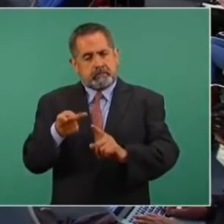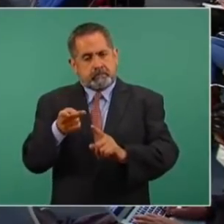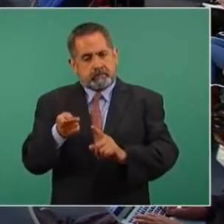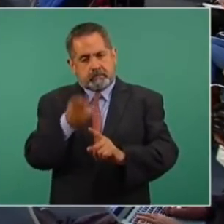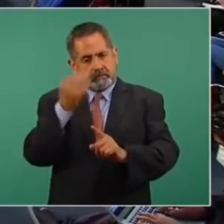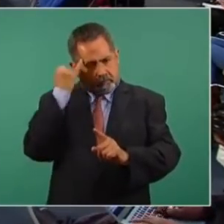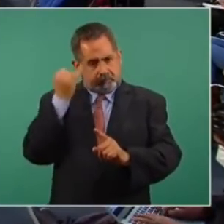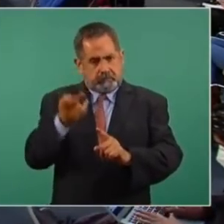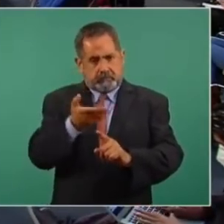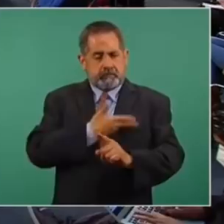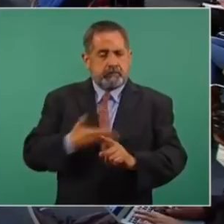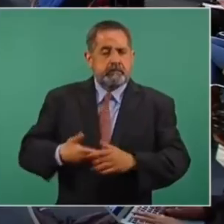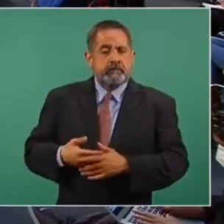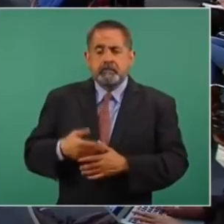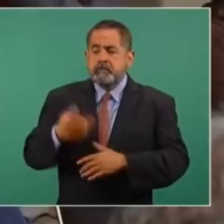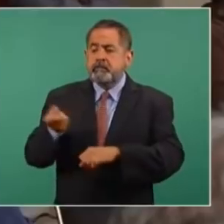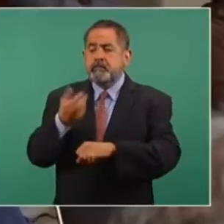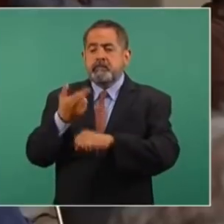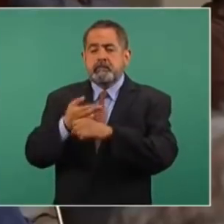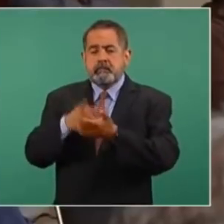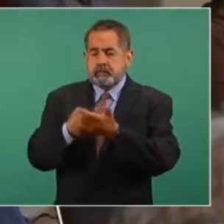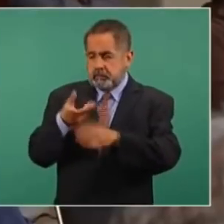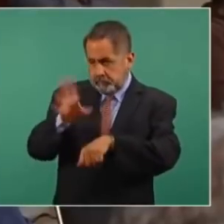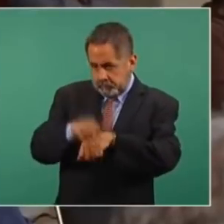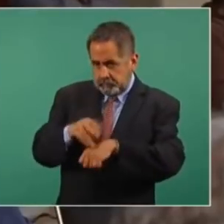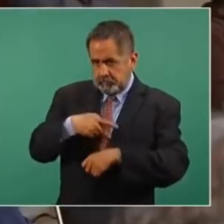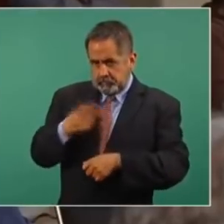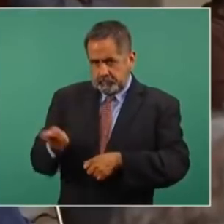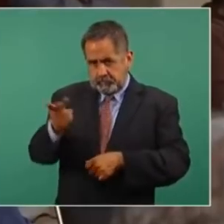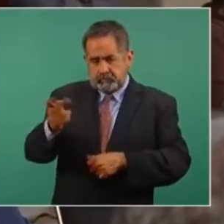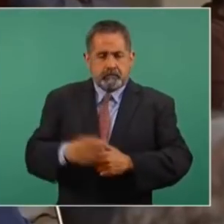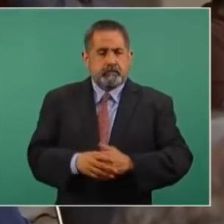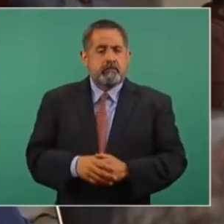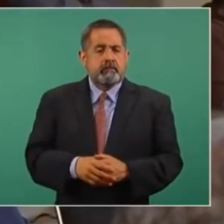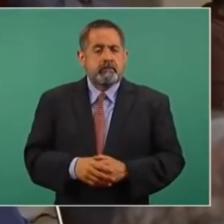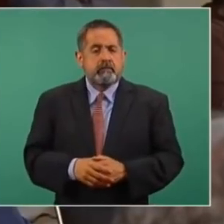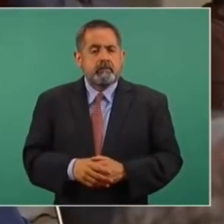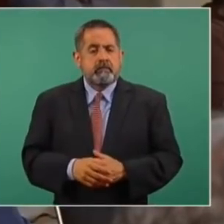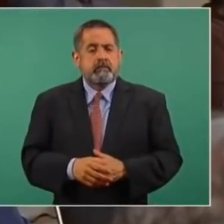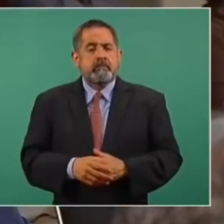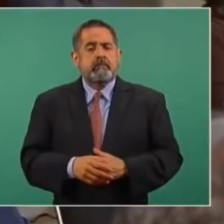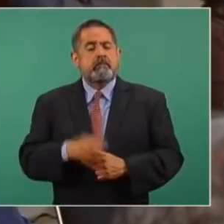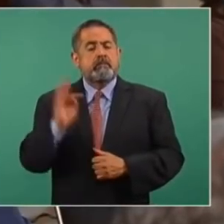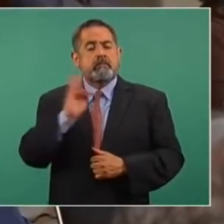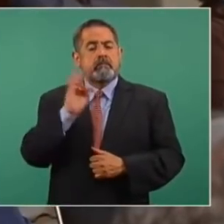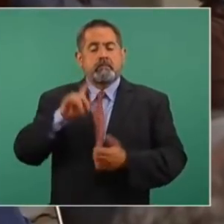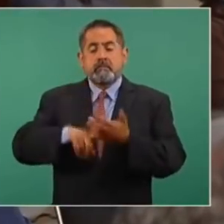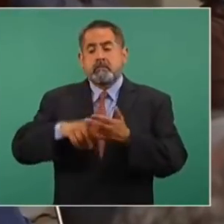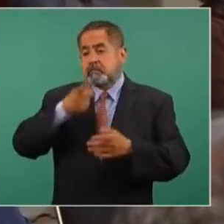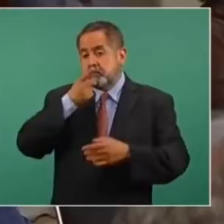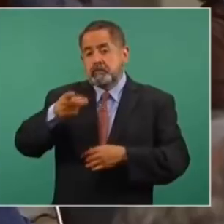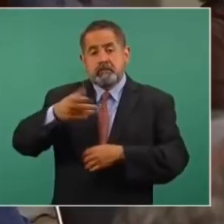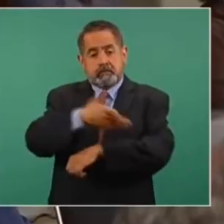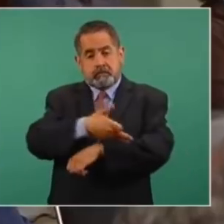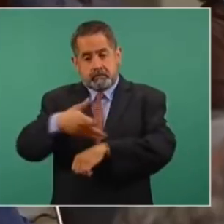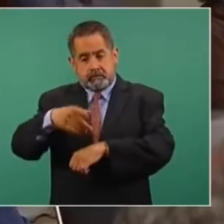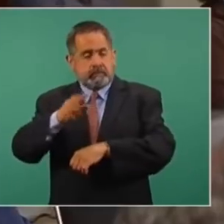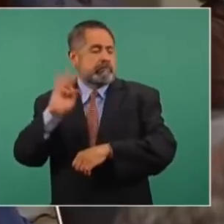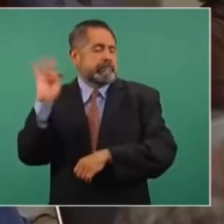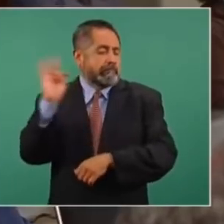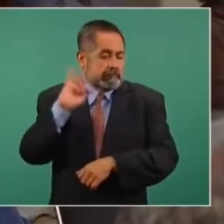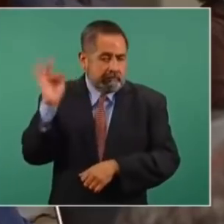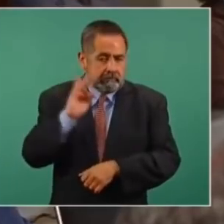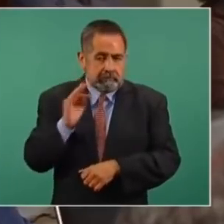preguntar, en este caso a la Secretaría de Gobernación, si me permite, si dado caso, como dicen los familiares, no existe esto,